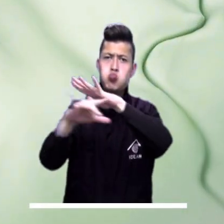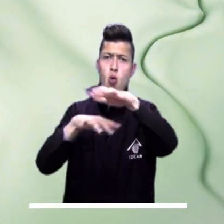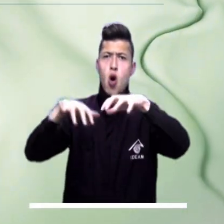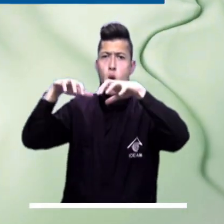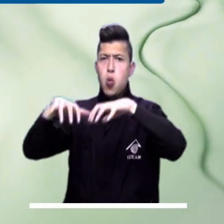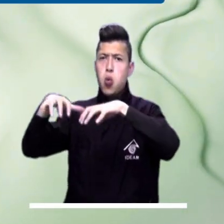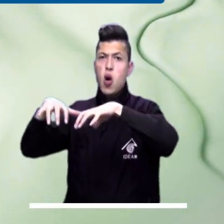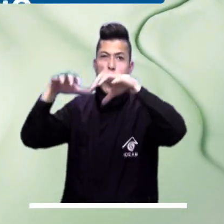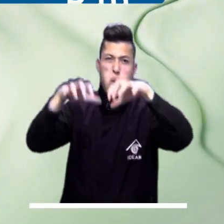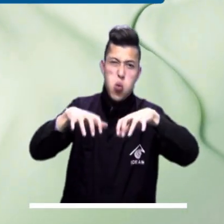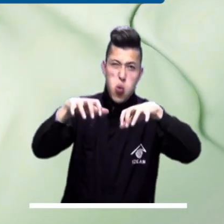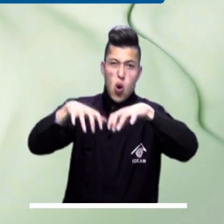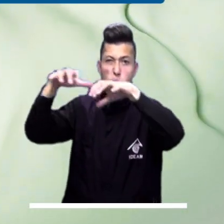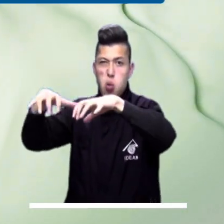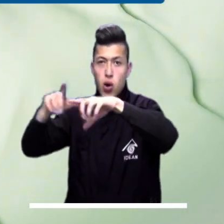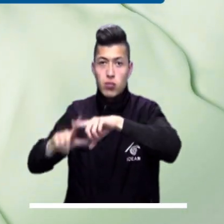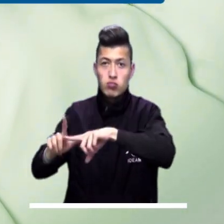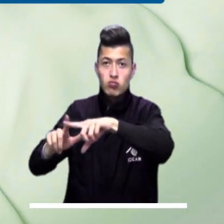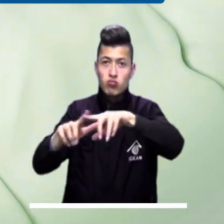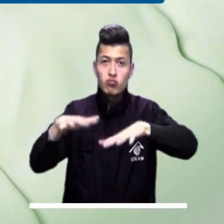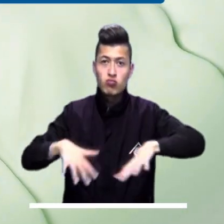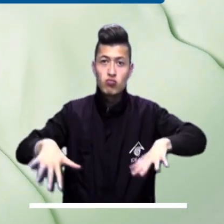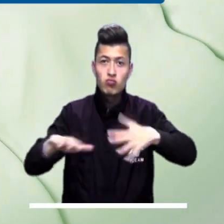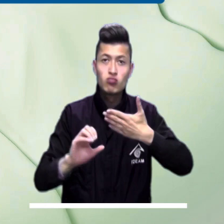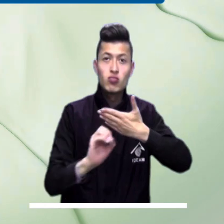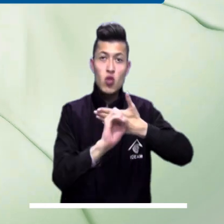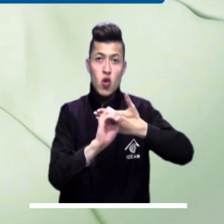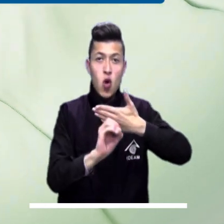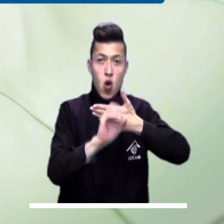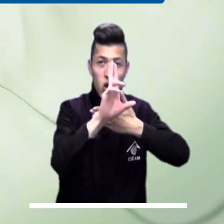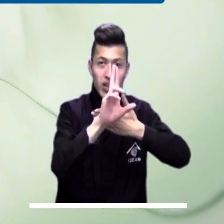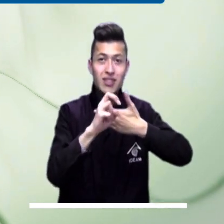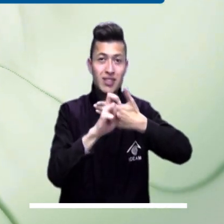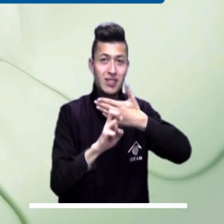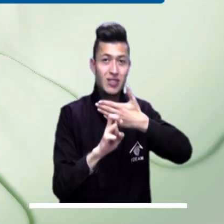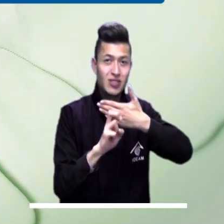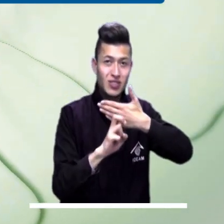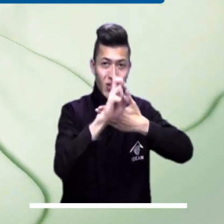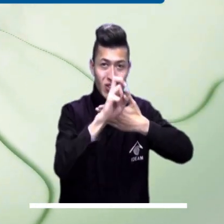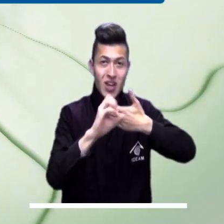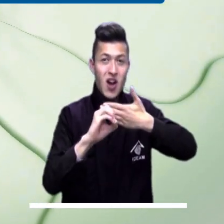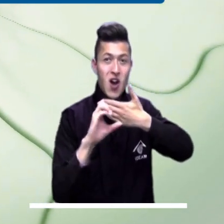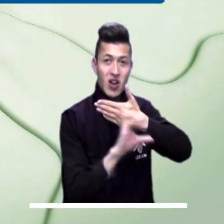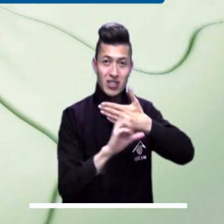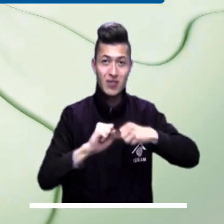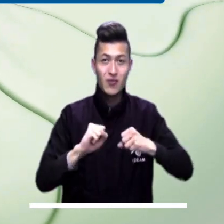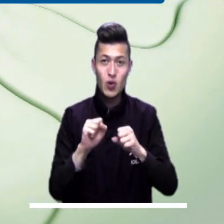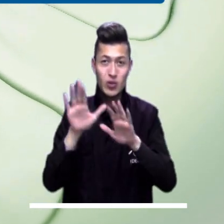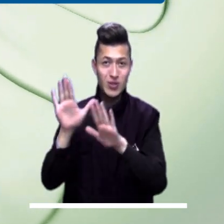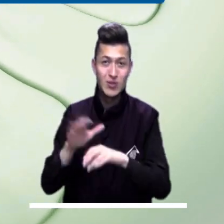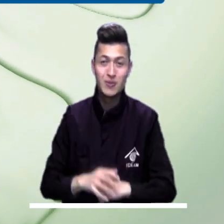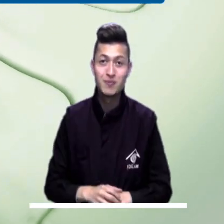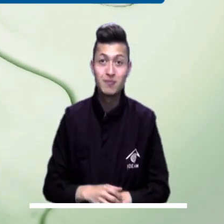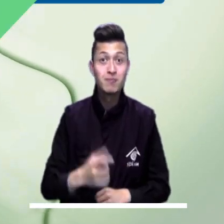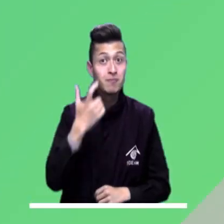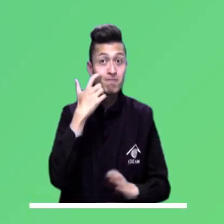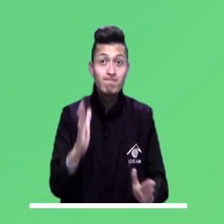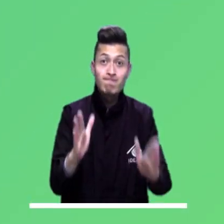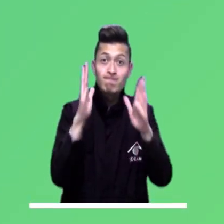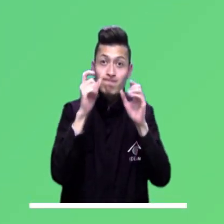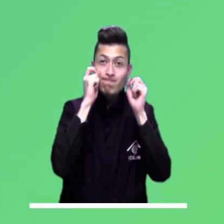mantendrá las condiciones de cielo nublado y lluvias dispersas de variada intensidad podrían visitar el oriente, norte y occidente de Bogotá.